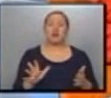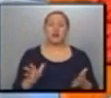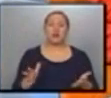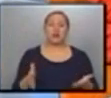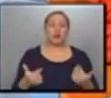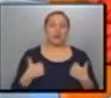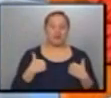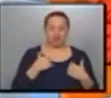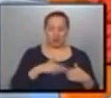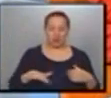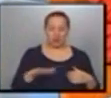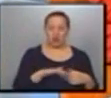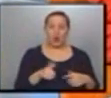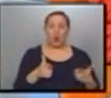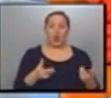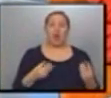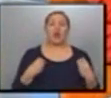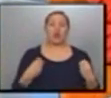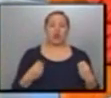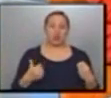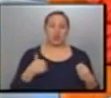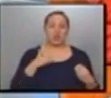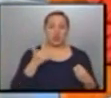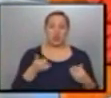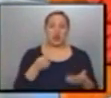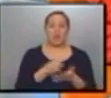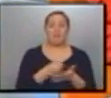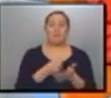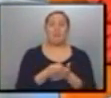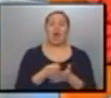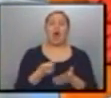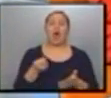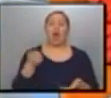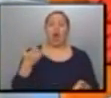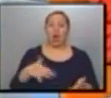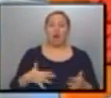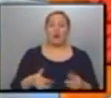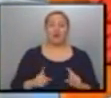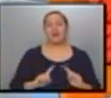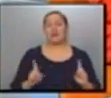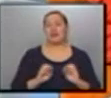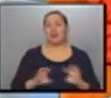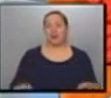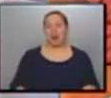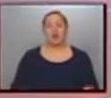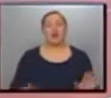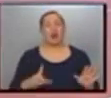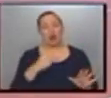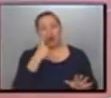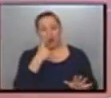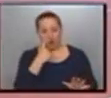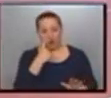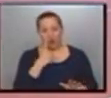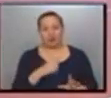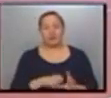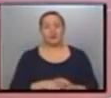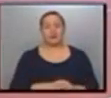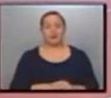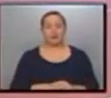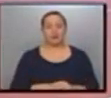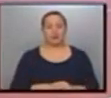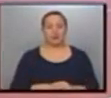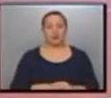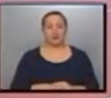en mi municipio, por ejemplo, no está. Entonces, yo sí estoy pagando con los aumentos. Bueno, ojo, en realidad fue